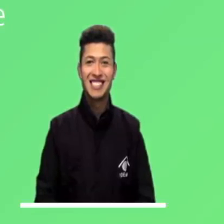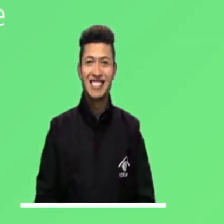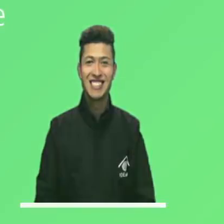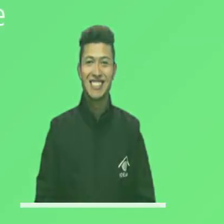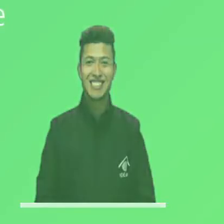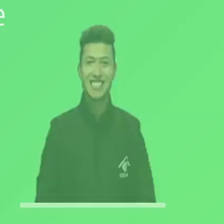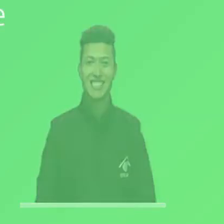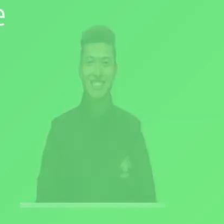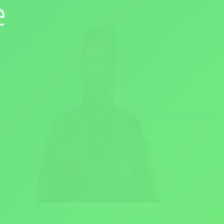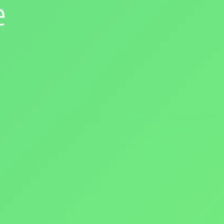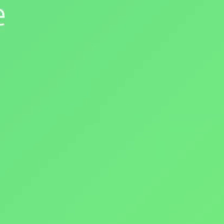mejores decisiones.